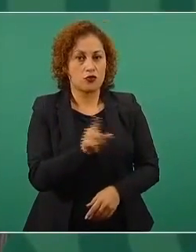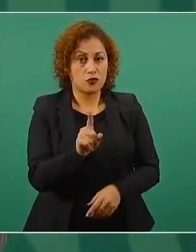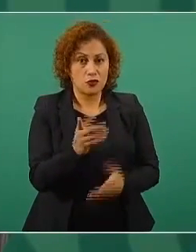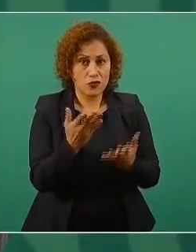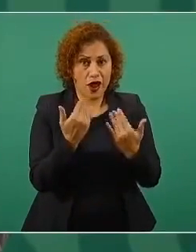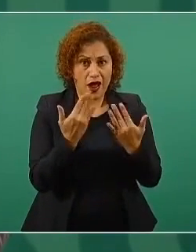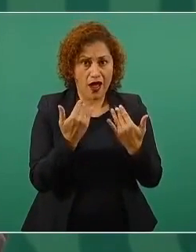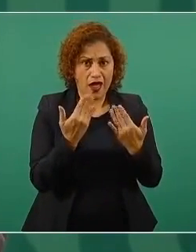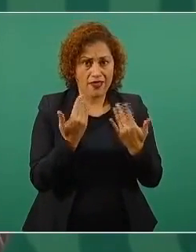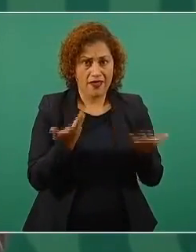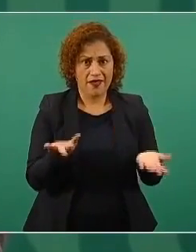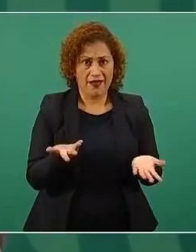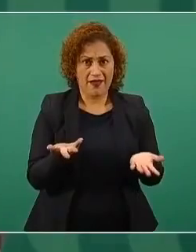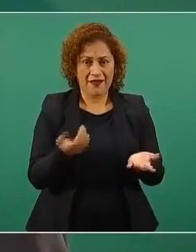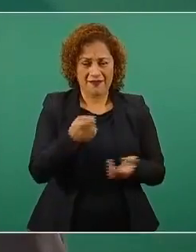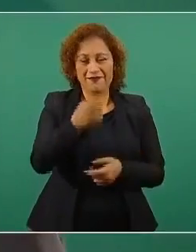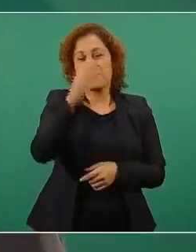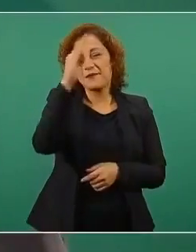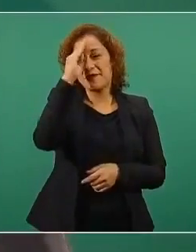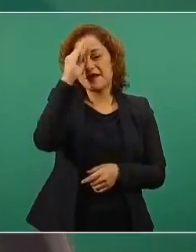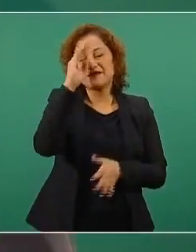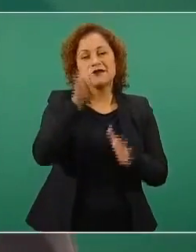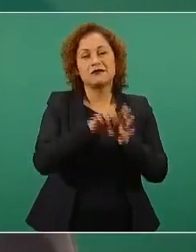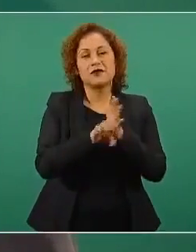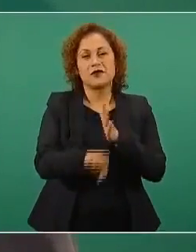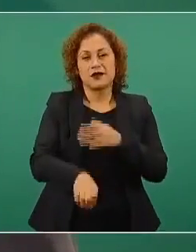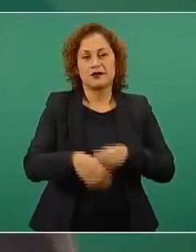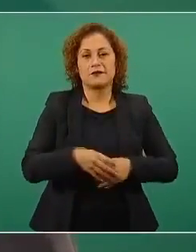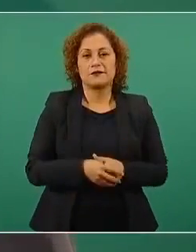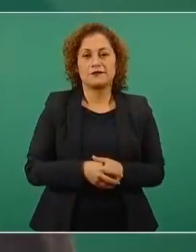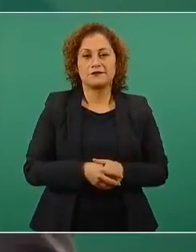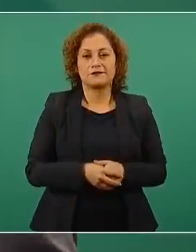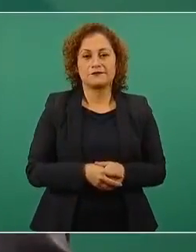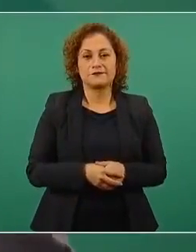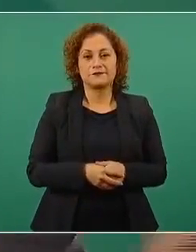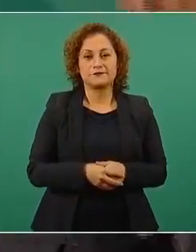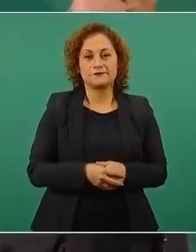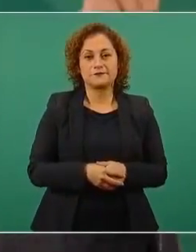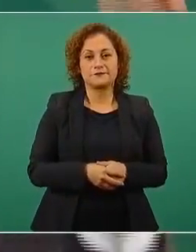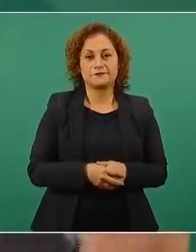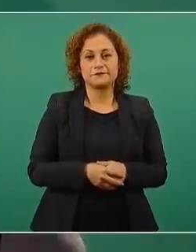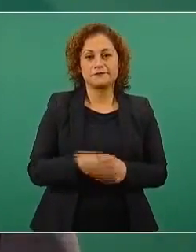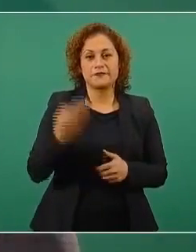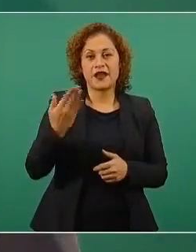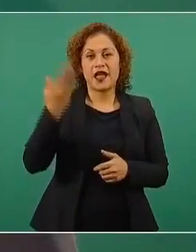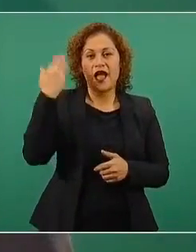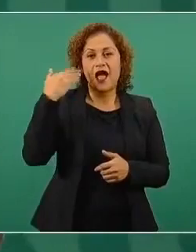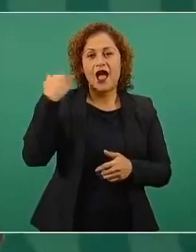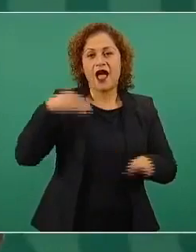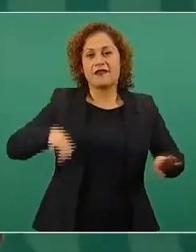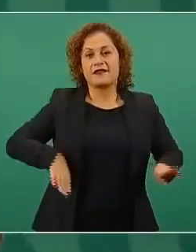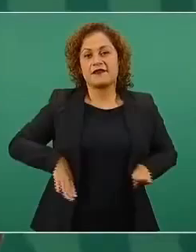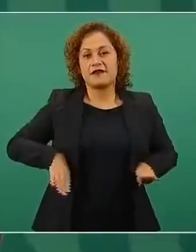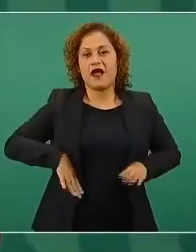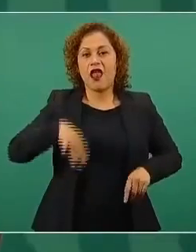Imaginen lo que hubiese pasado si hubiese continuado el régimen de corrupción.